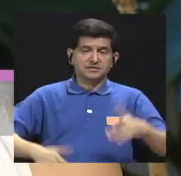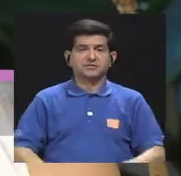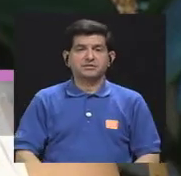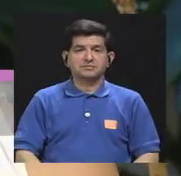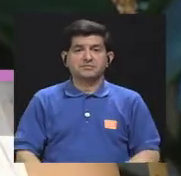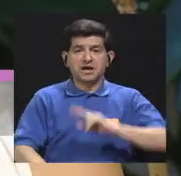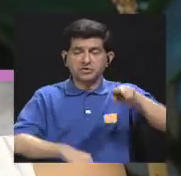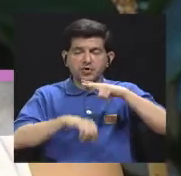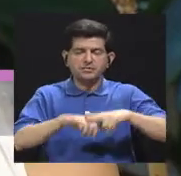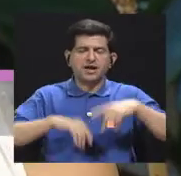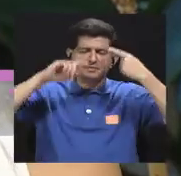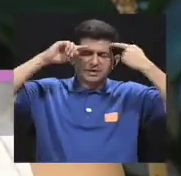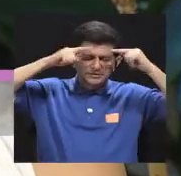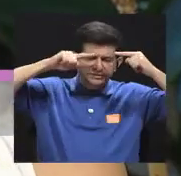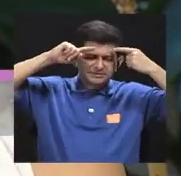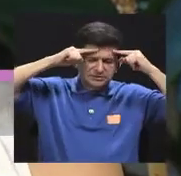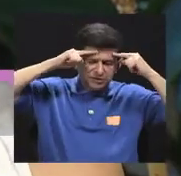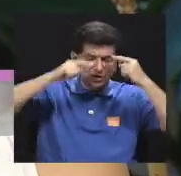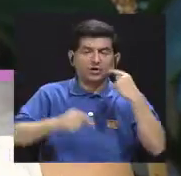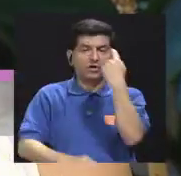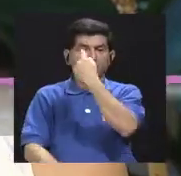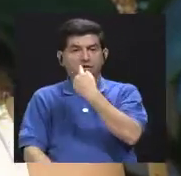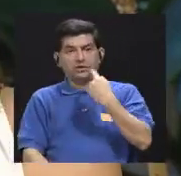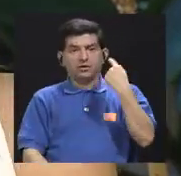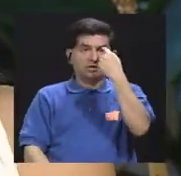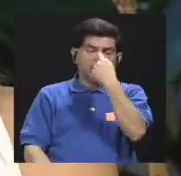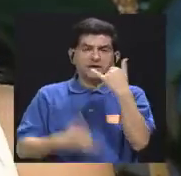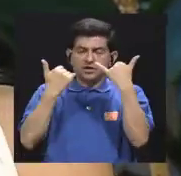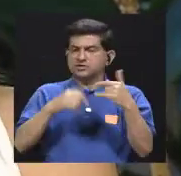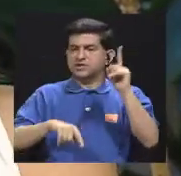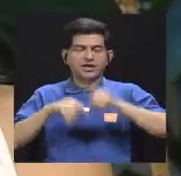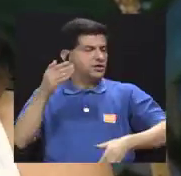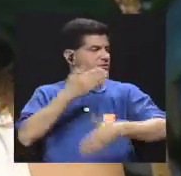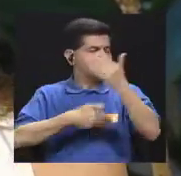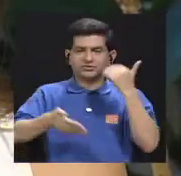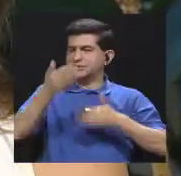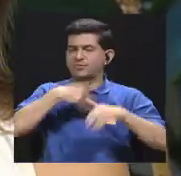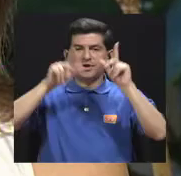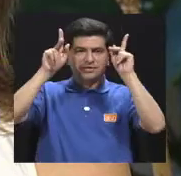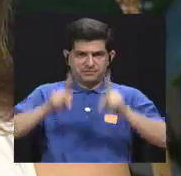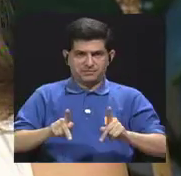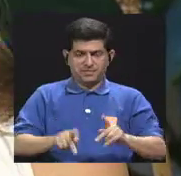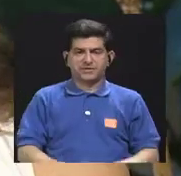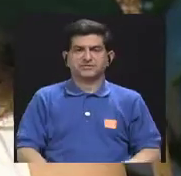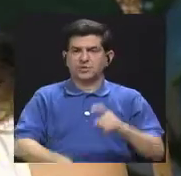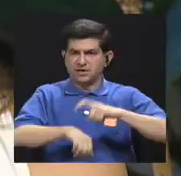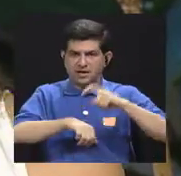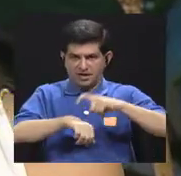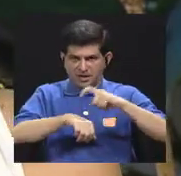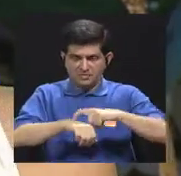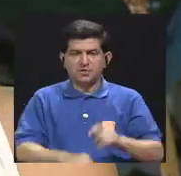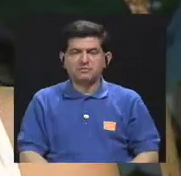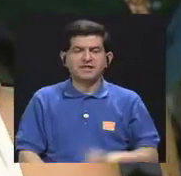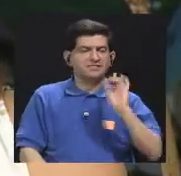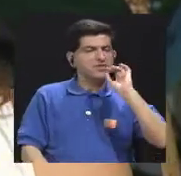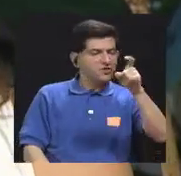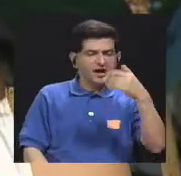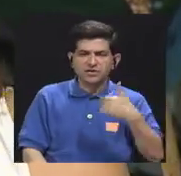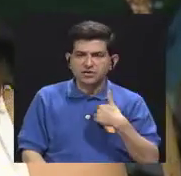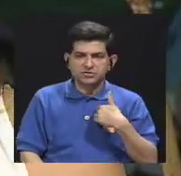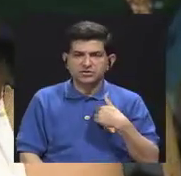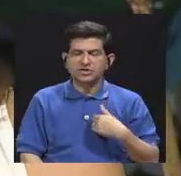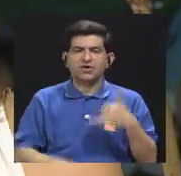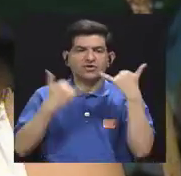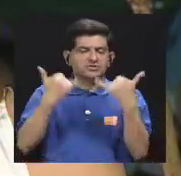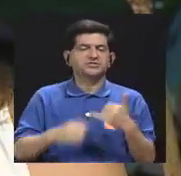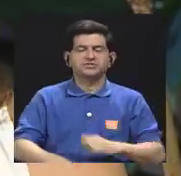generalmente es un dolor de cabeza o un mareo ya es irreversible o sea ya una persona que una vez que la persona está diagnosticada ya